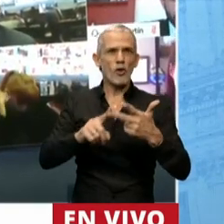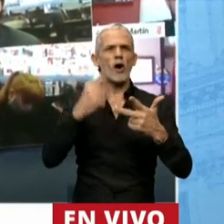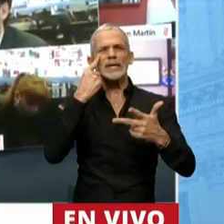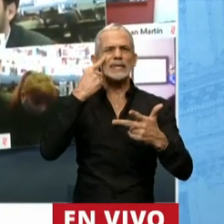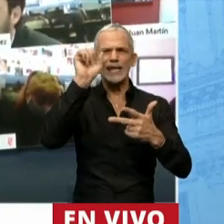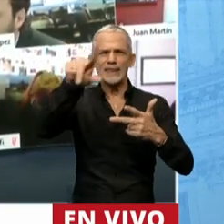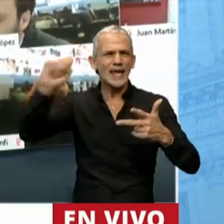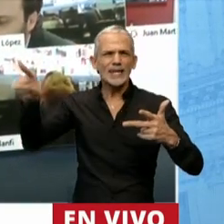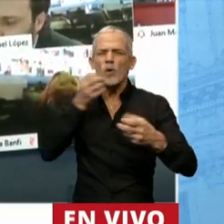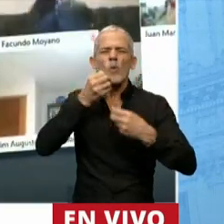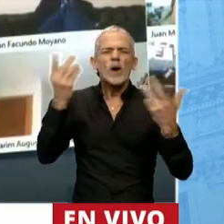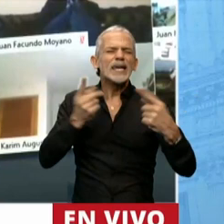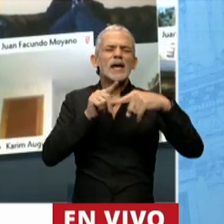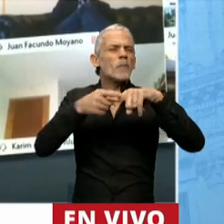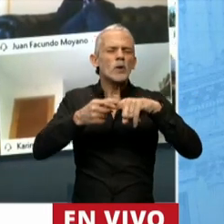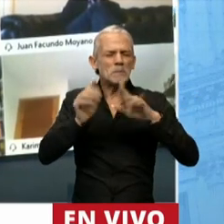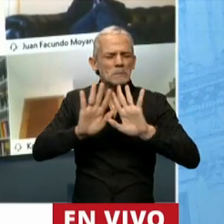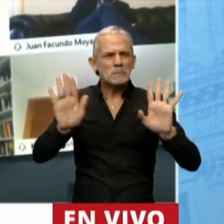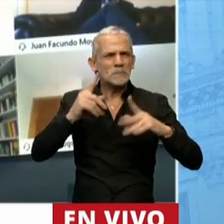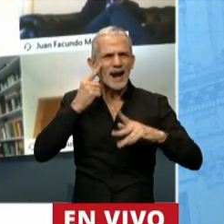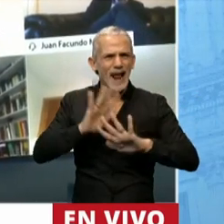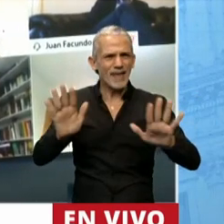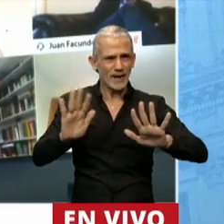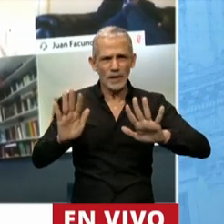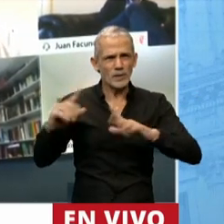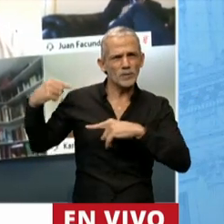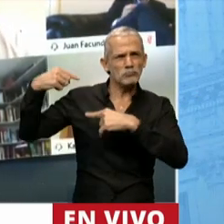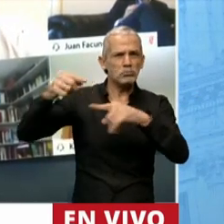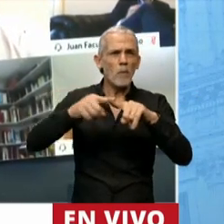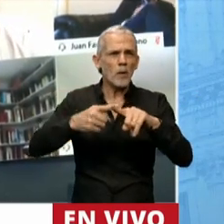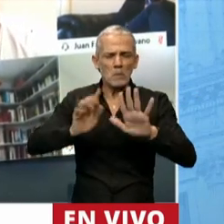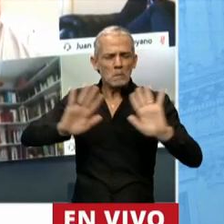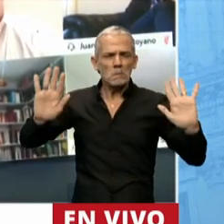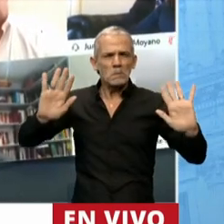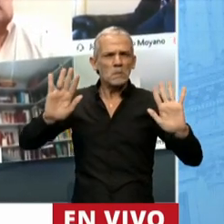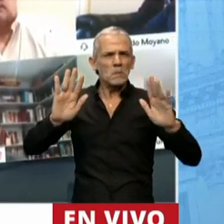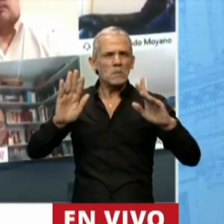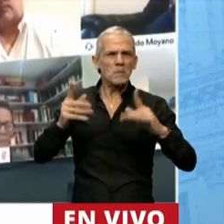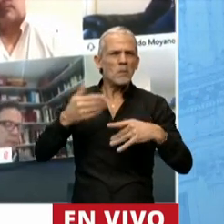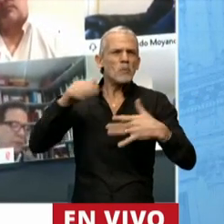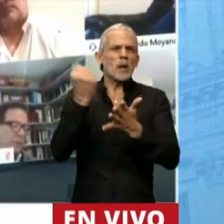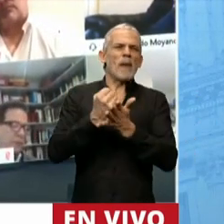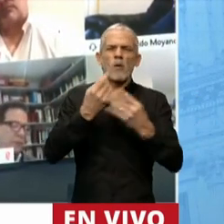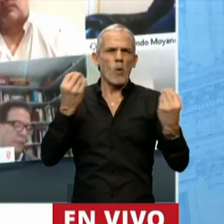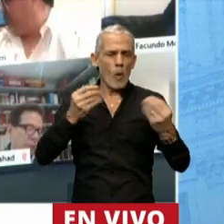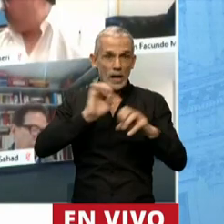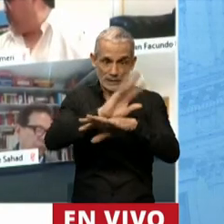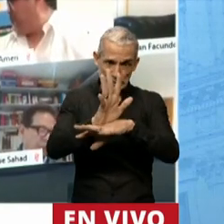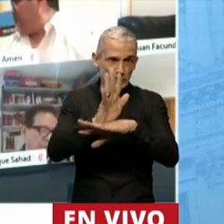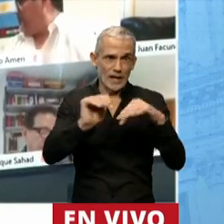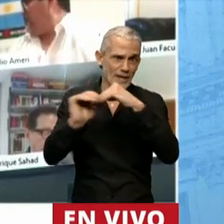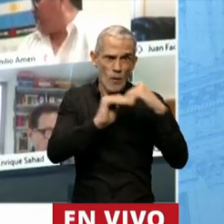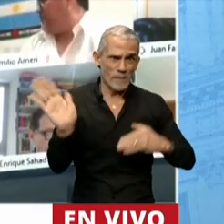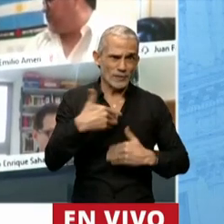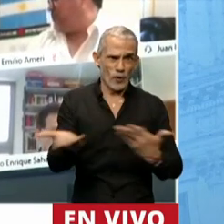los intendentes, de cualquier signo político y trayectoria política. Aquí no hay distinciones porque la pandemia no tiene distinciones.